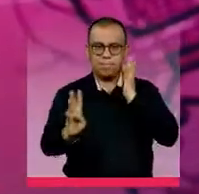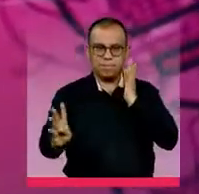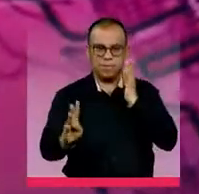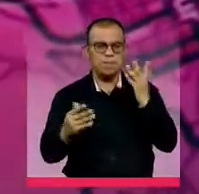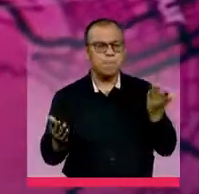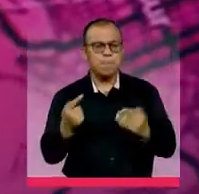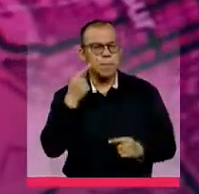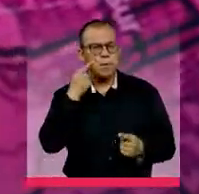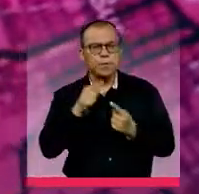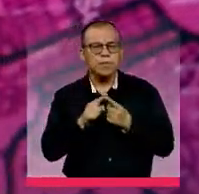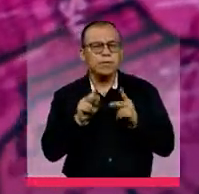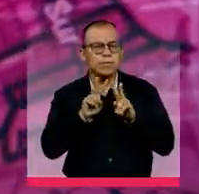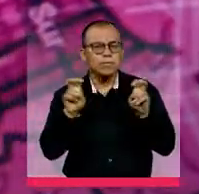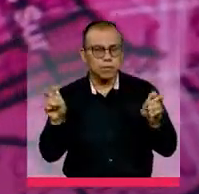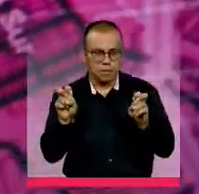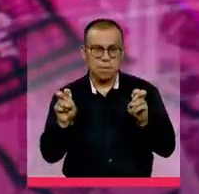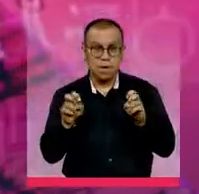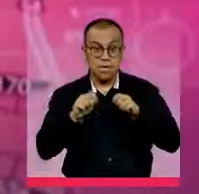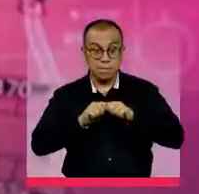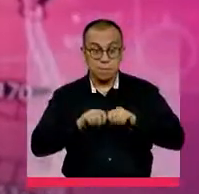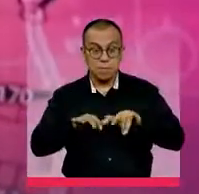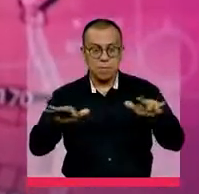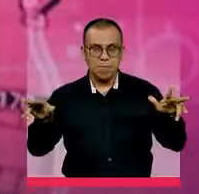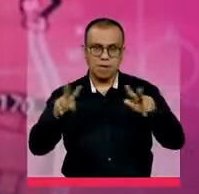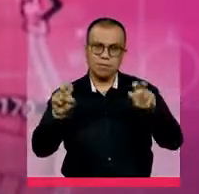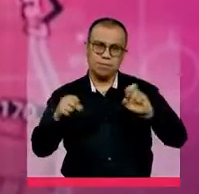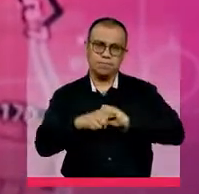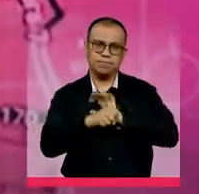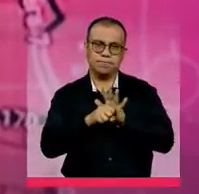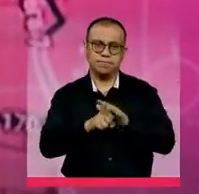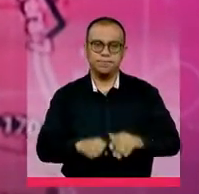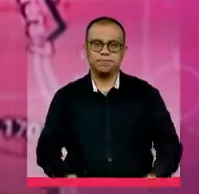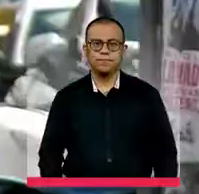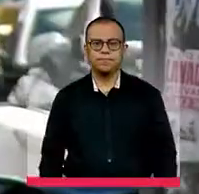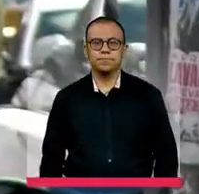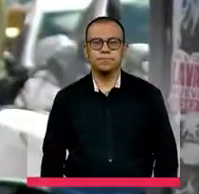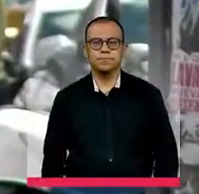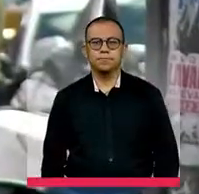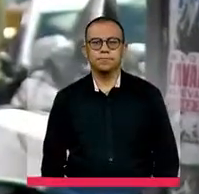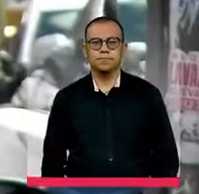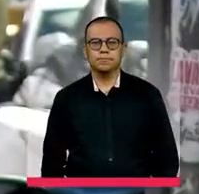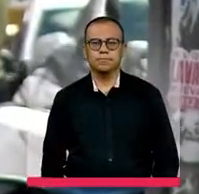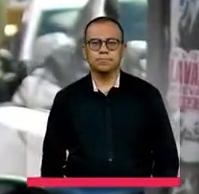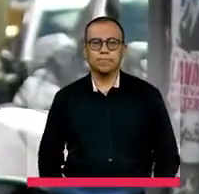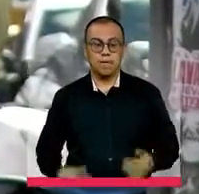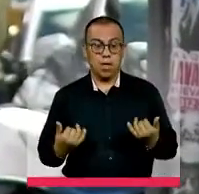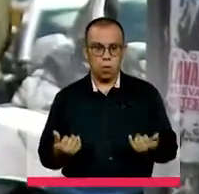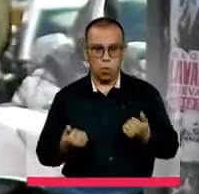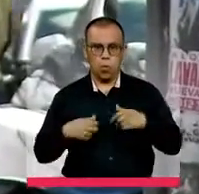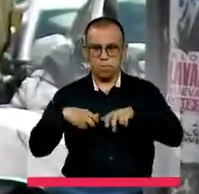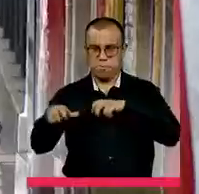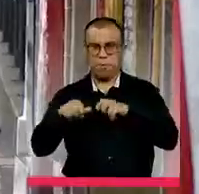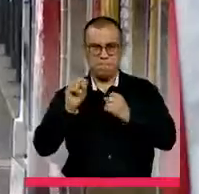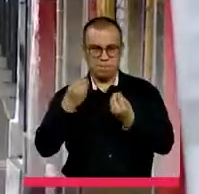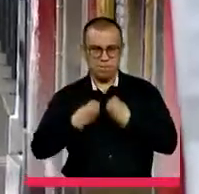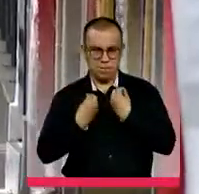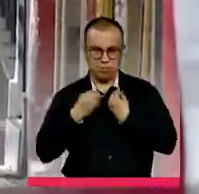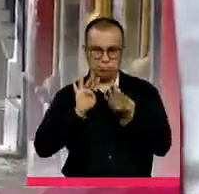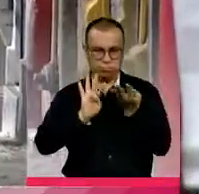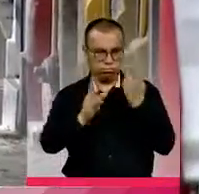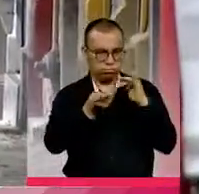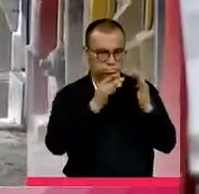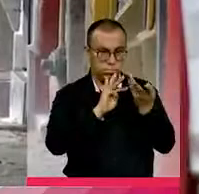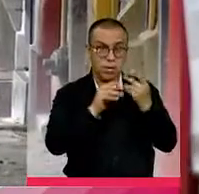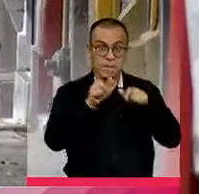La medida busca evitar la propagación del COVID-19. La movilización segura de peatones durante el estado de